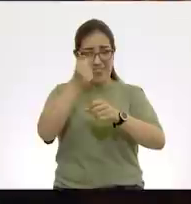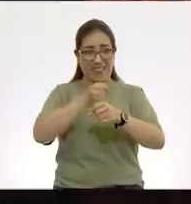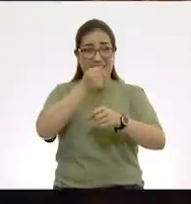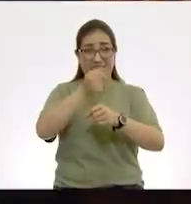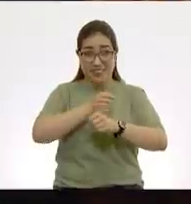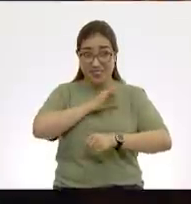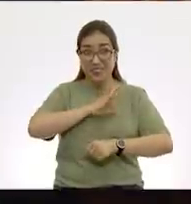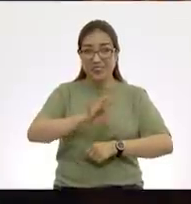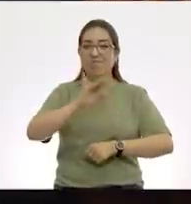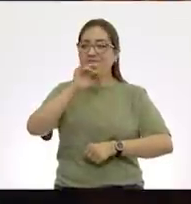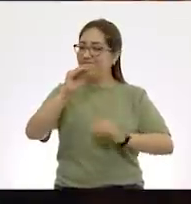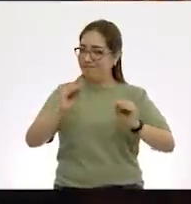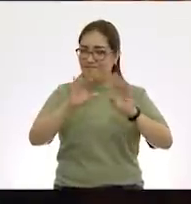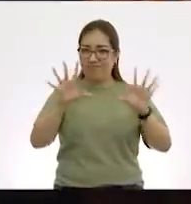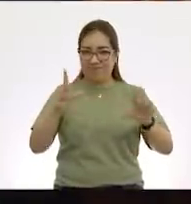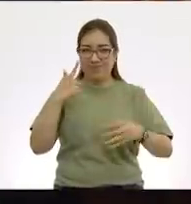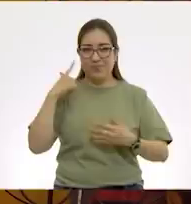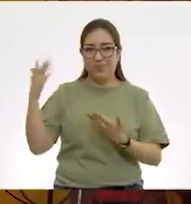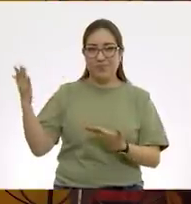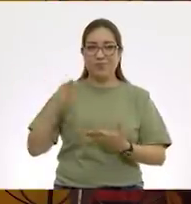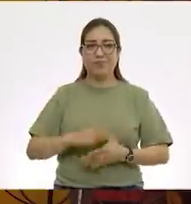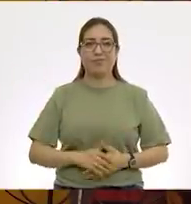hacer una vez más? Una vez más. Vamos.